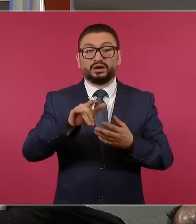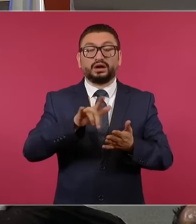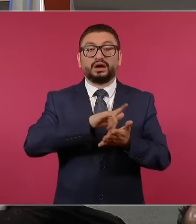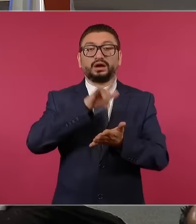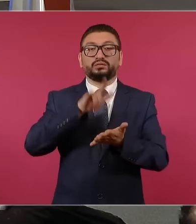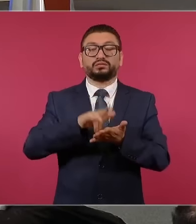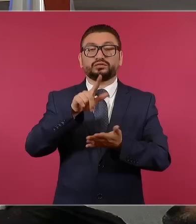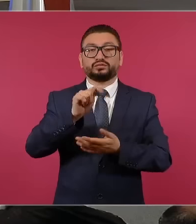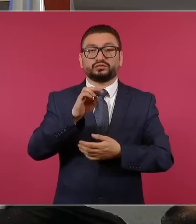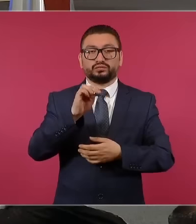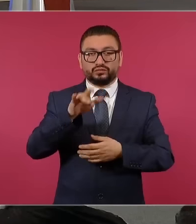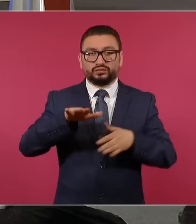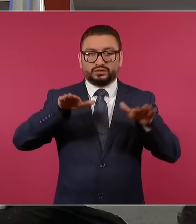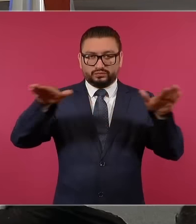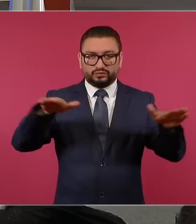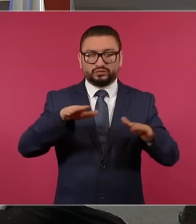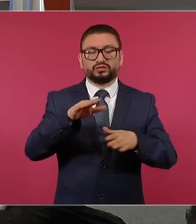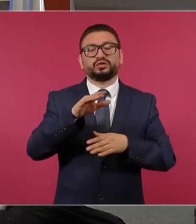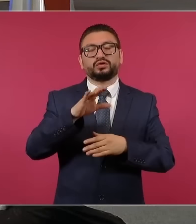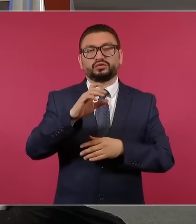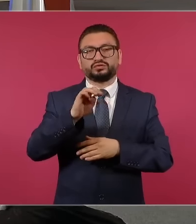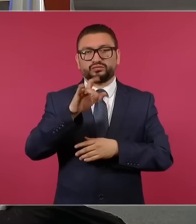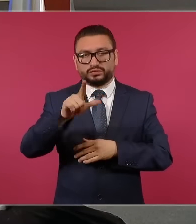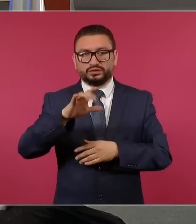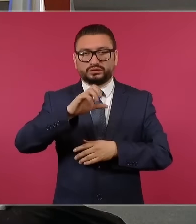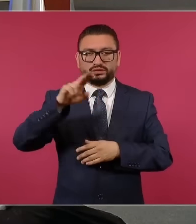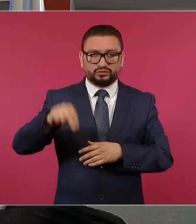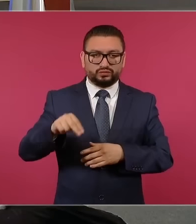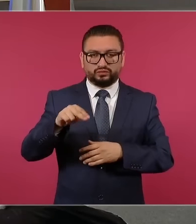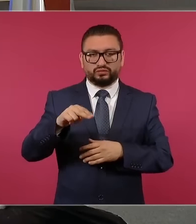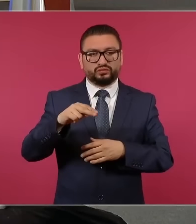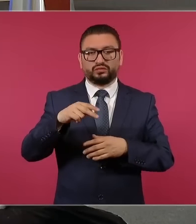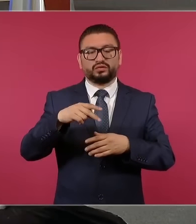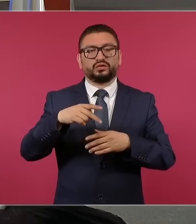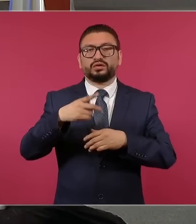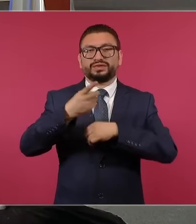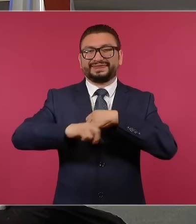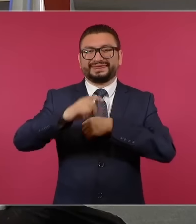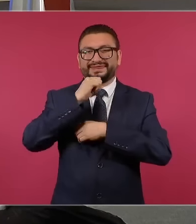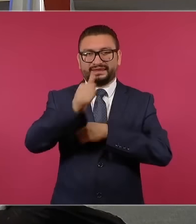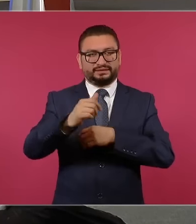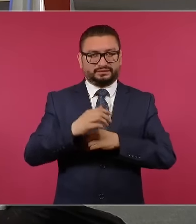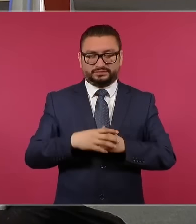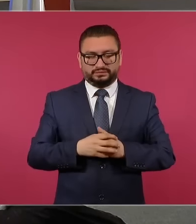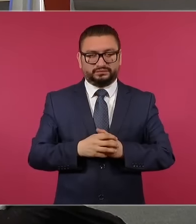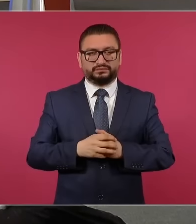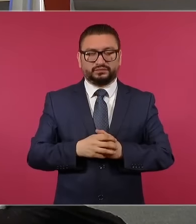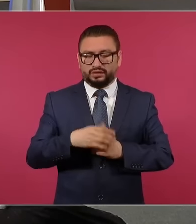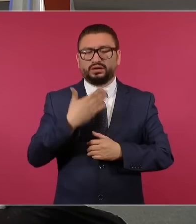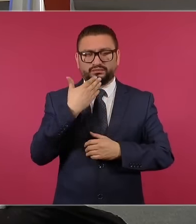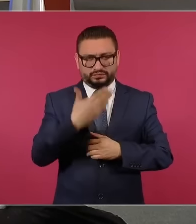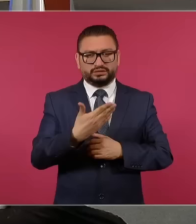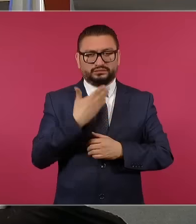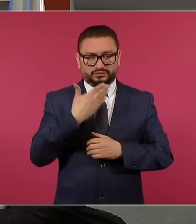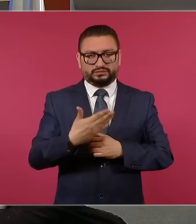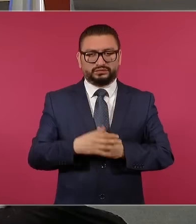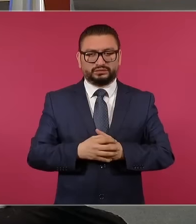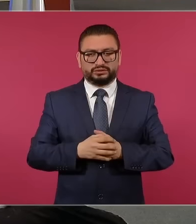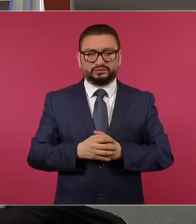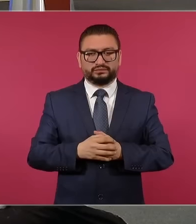Tulum, Cozumel y Cancún sin afectaciones. Sí, muy bien. Esto